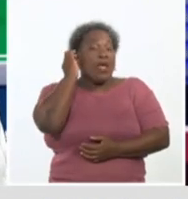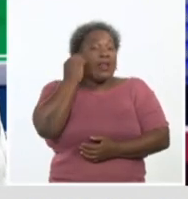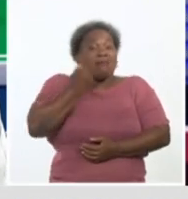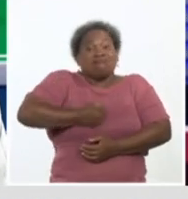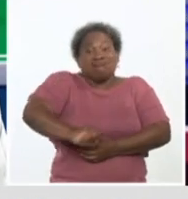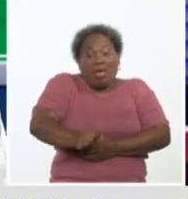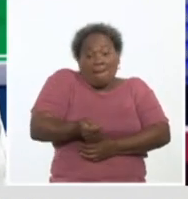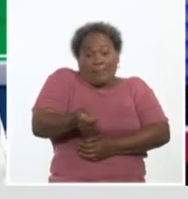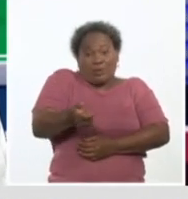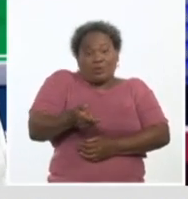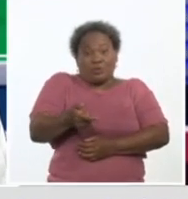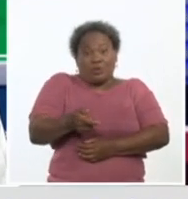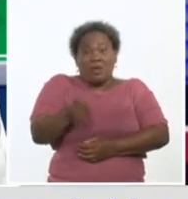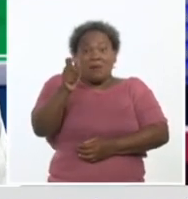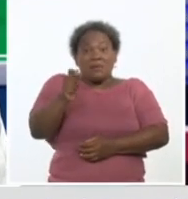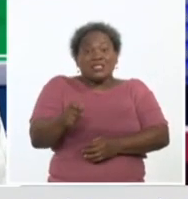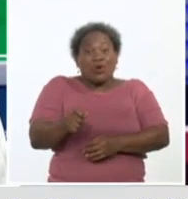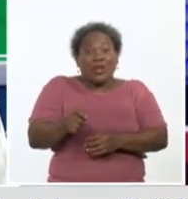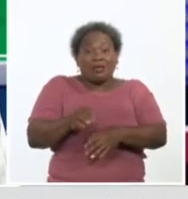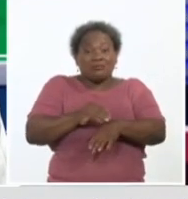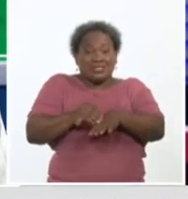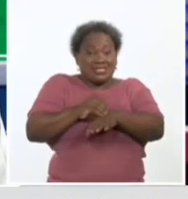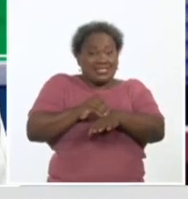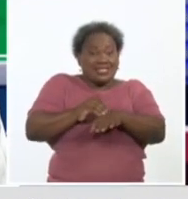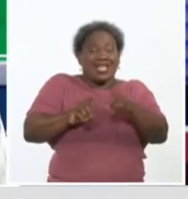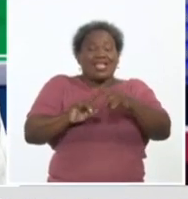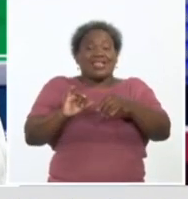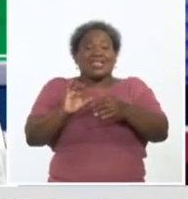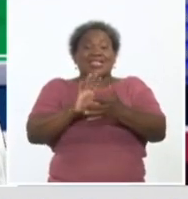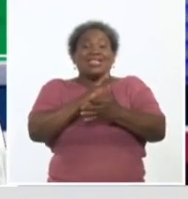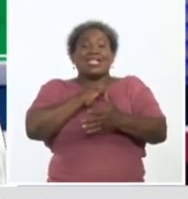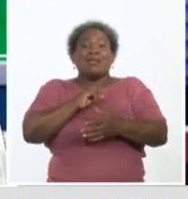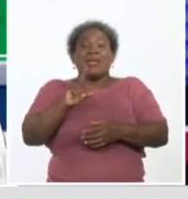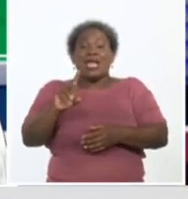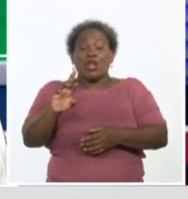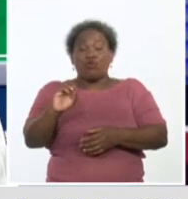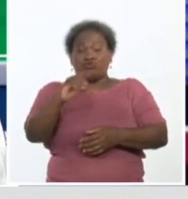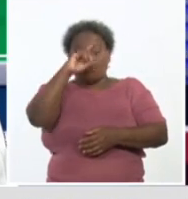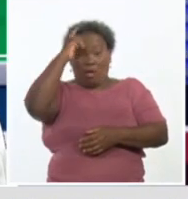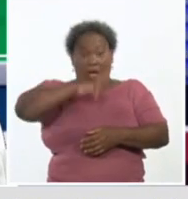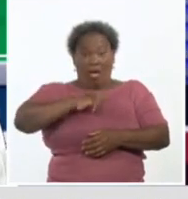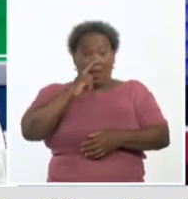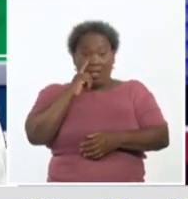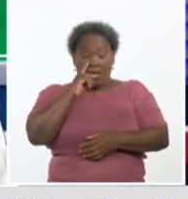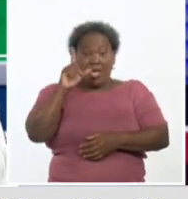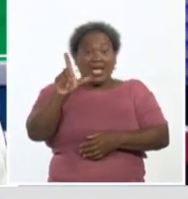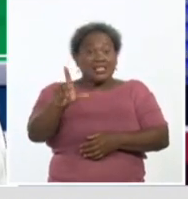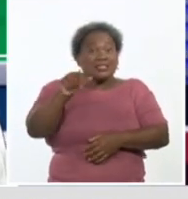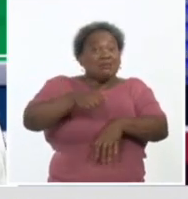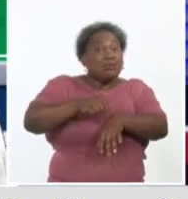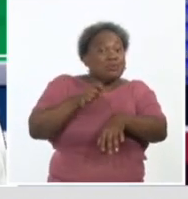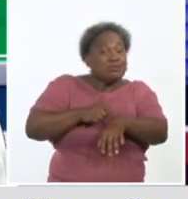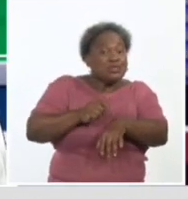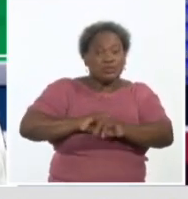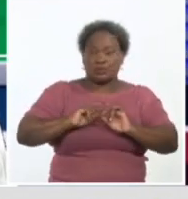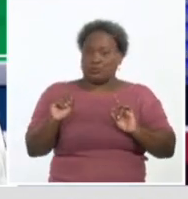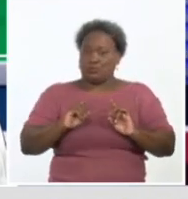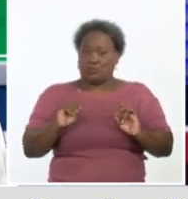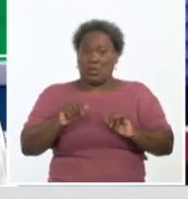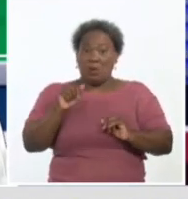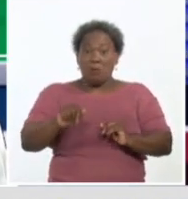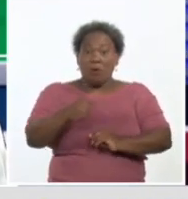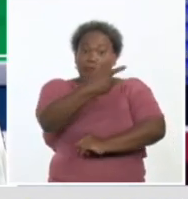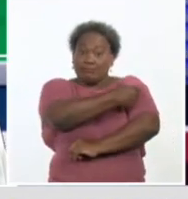Los alérgicos al tiomersal, en este momento, recalcamos que es en este momento, ya que las dosis que se están